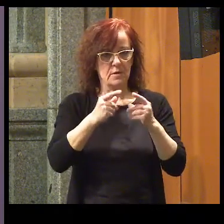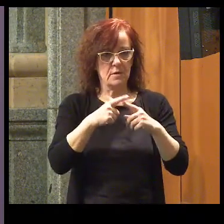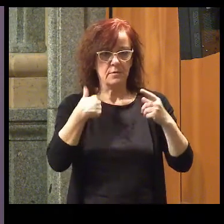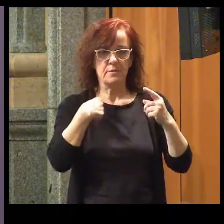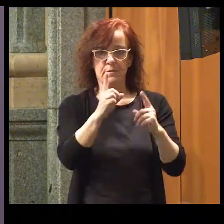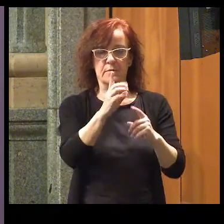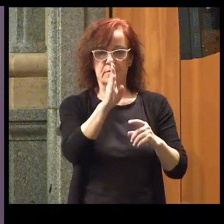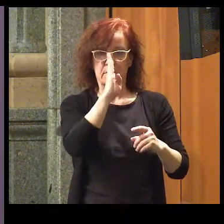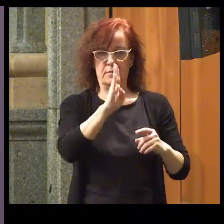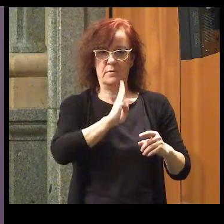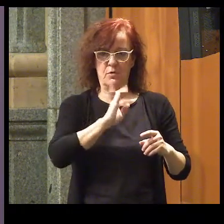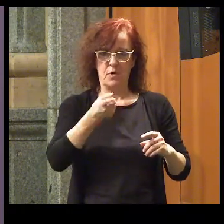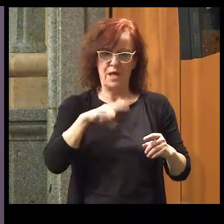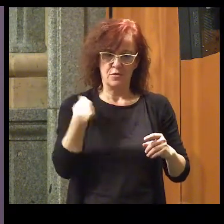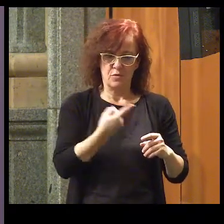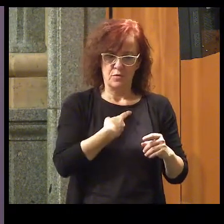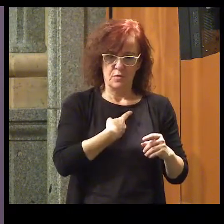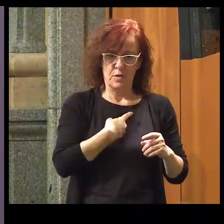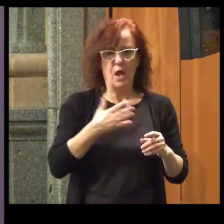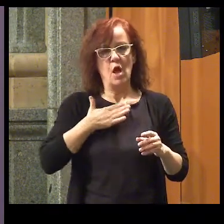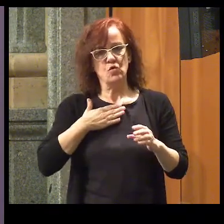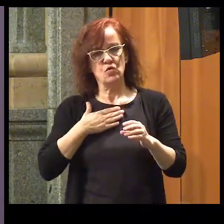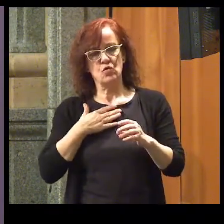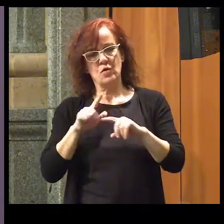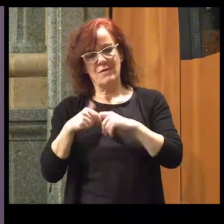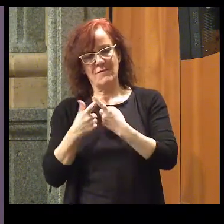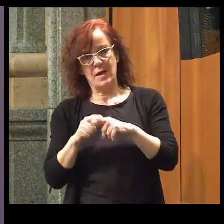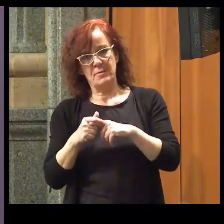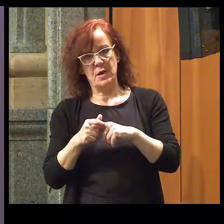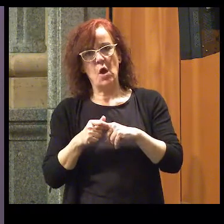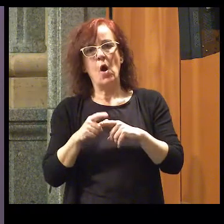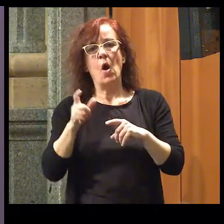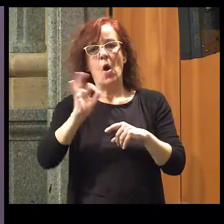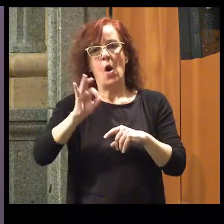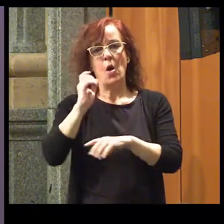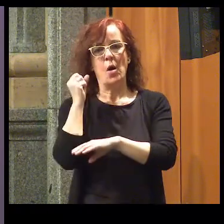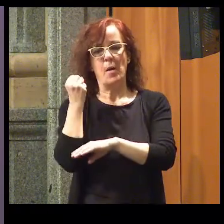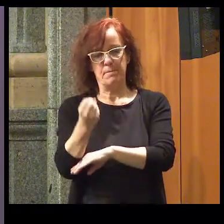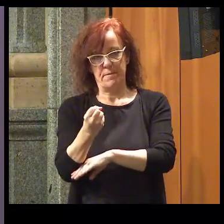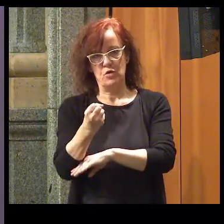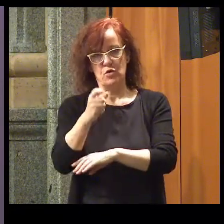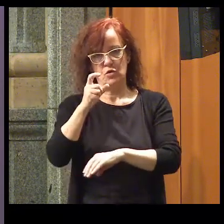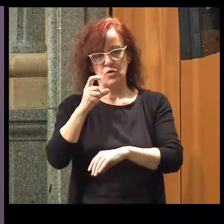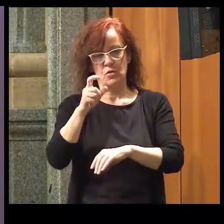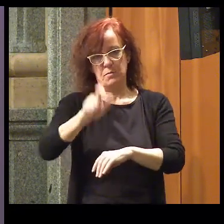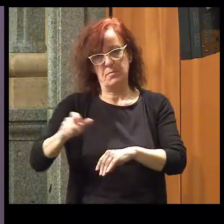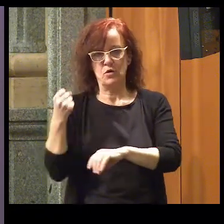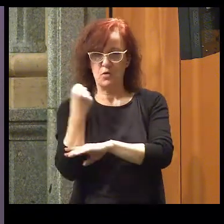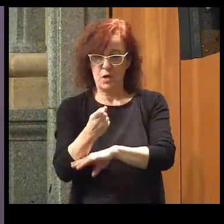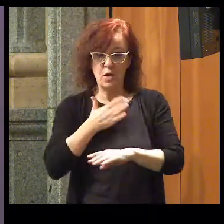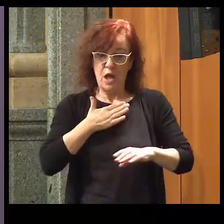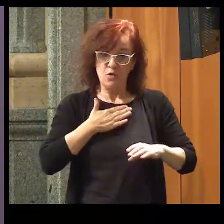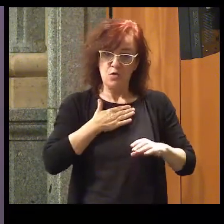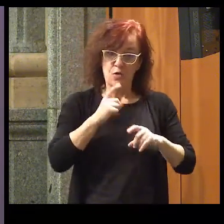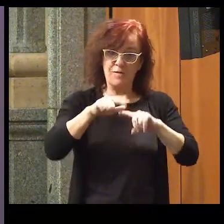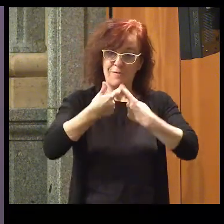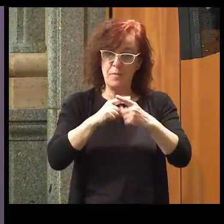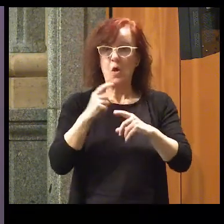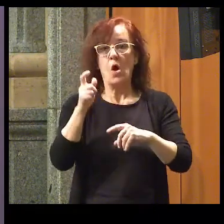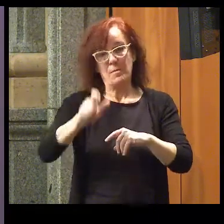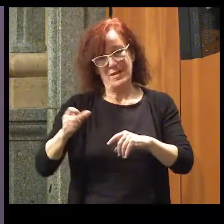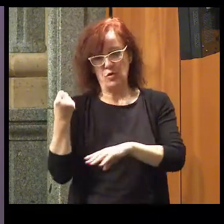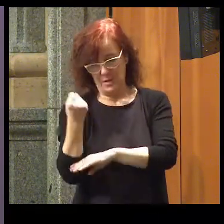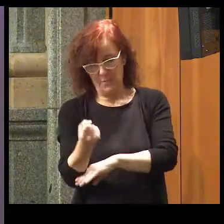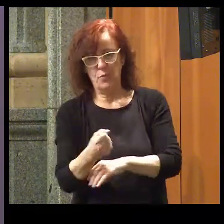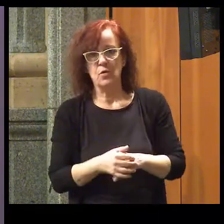o a nuestros familiares o a otras personas de apoyo. Que se dirijan a nuestros familiares o a otras personas de